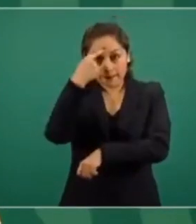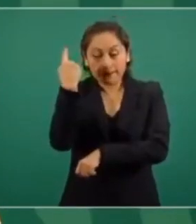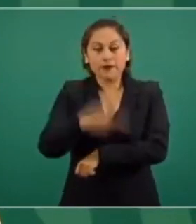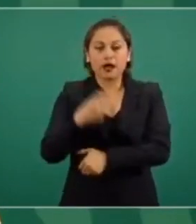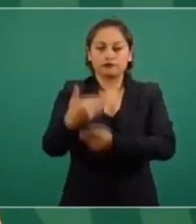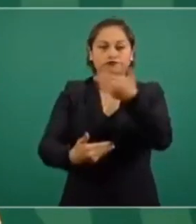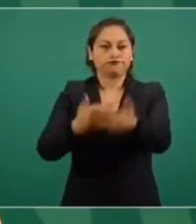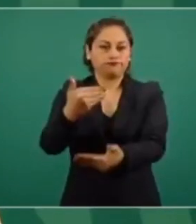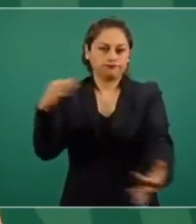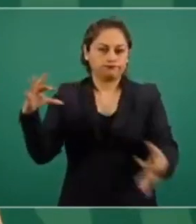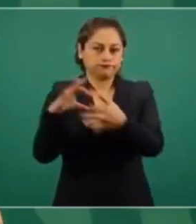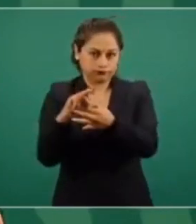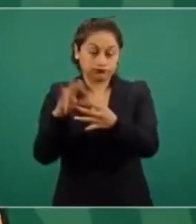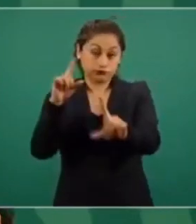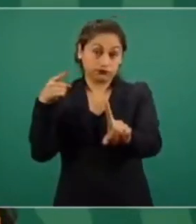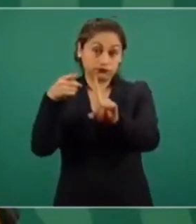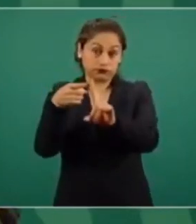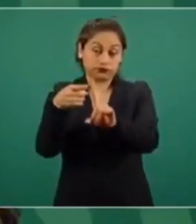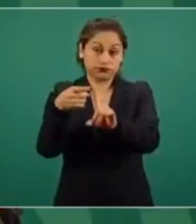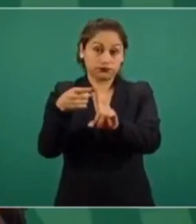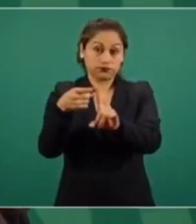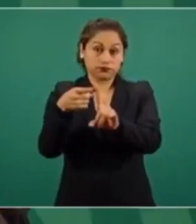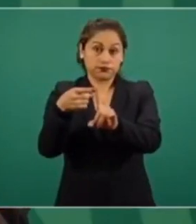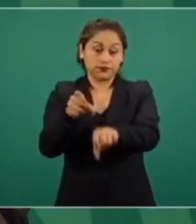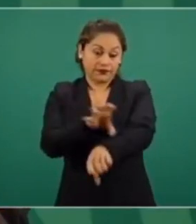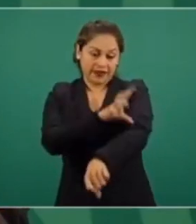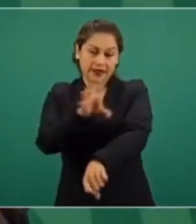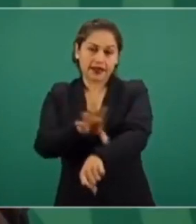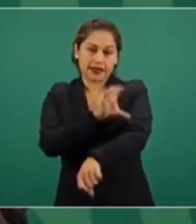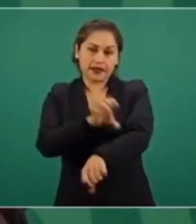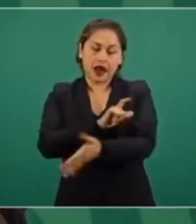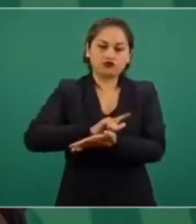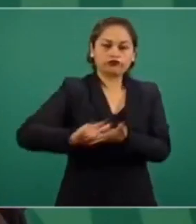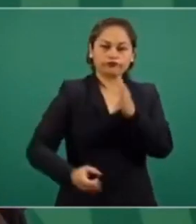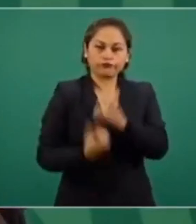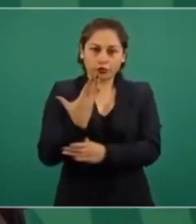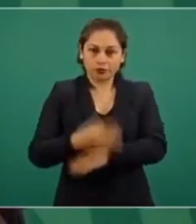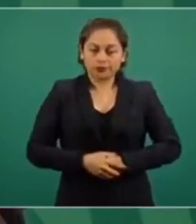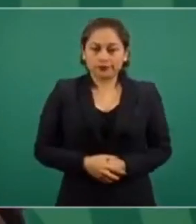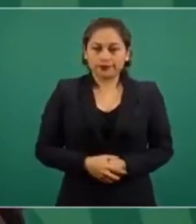en el propósito de que haya energías limpias